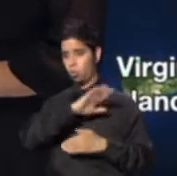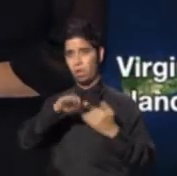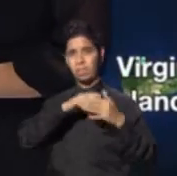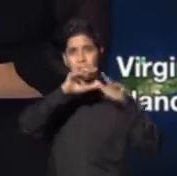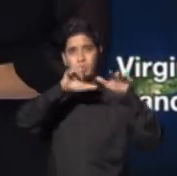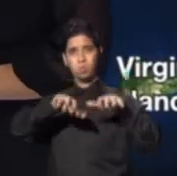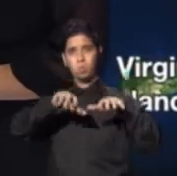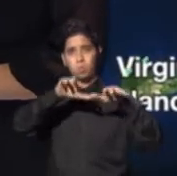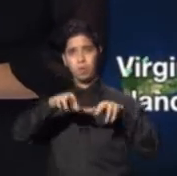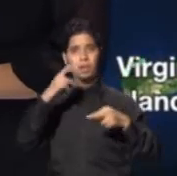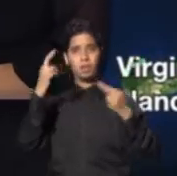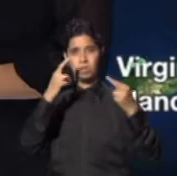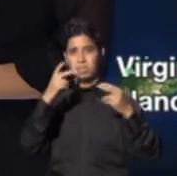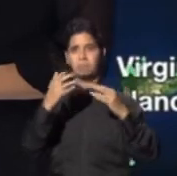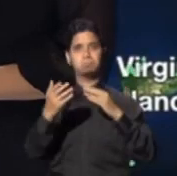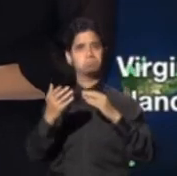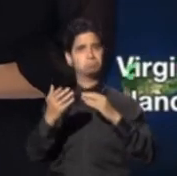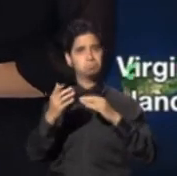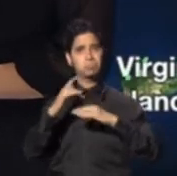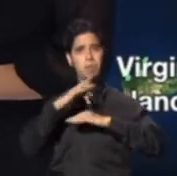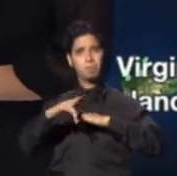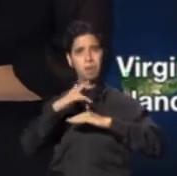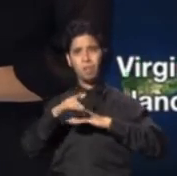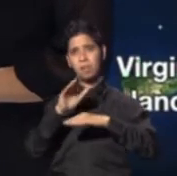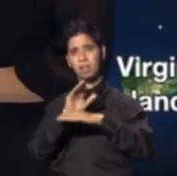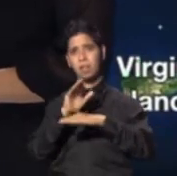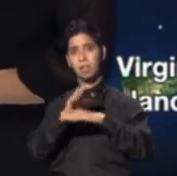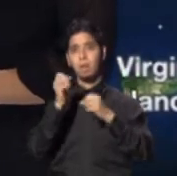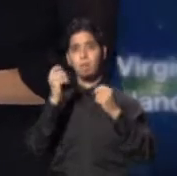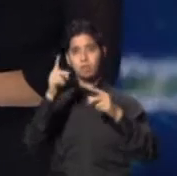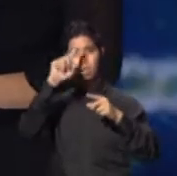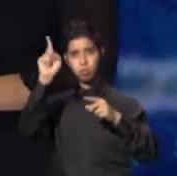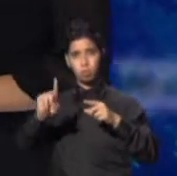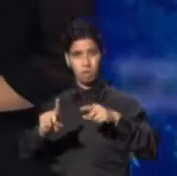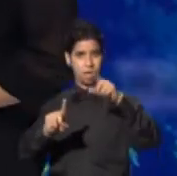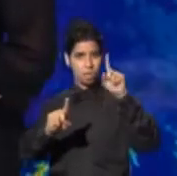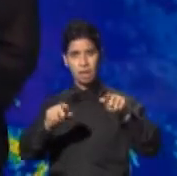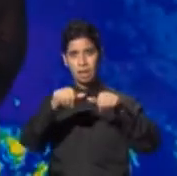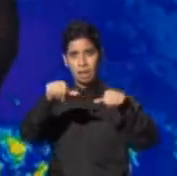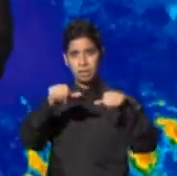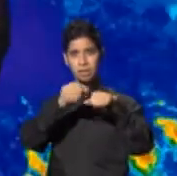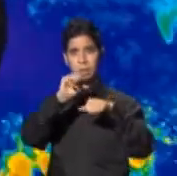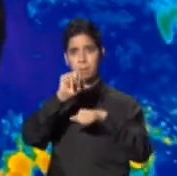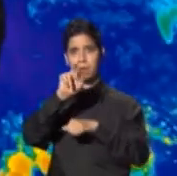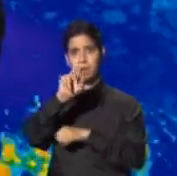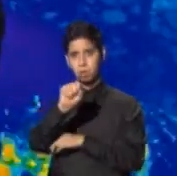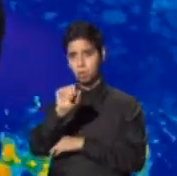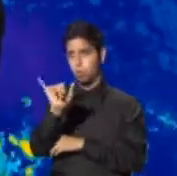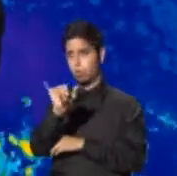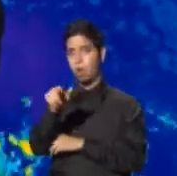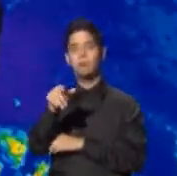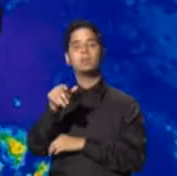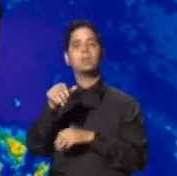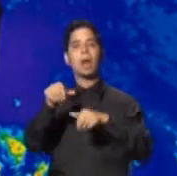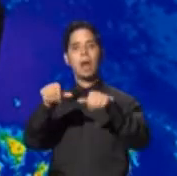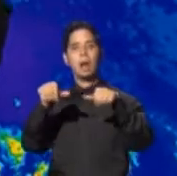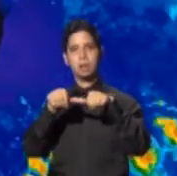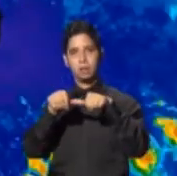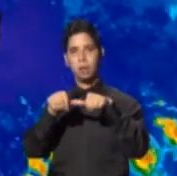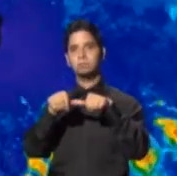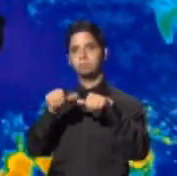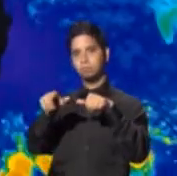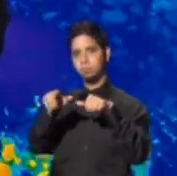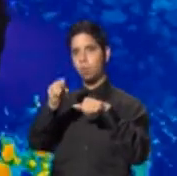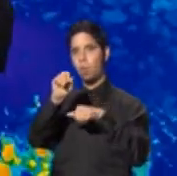desarrolló desde horas tempranas en la tarde. Muchas tronadas a través de la zona metropolitana, también la zona oeste de la isla vio lluvia fuerte.